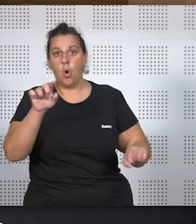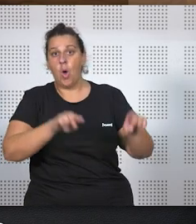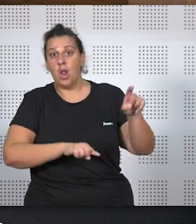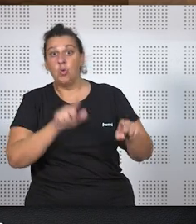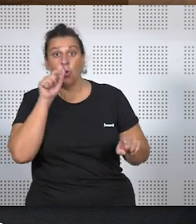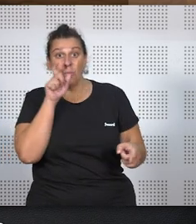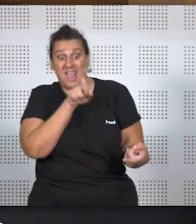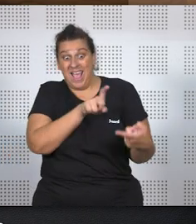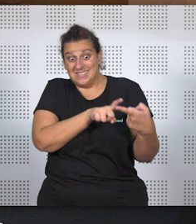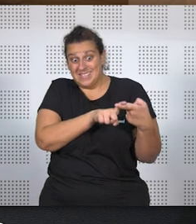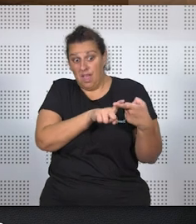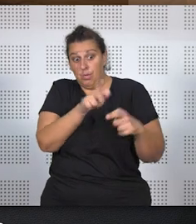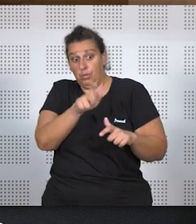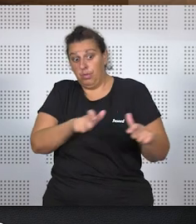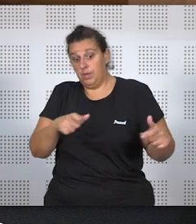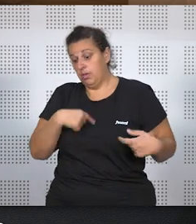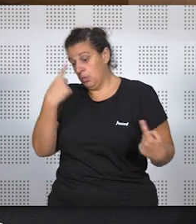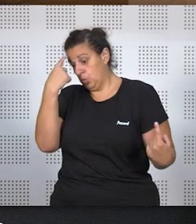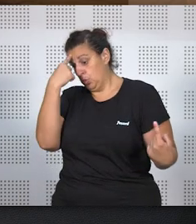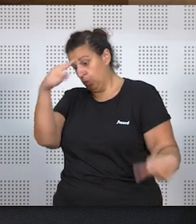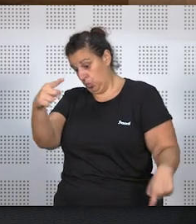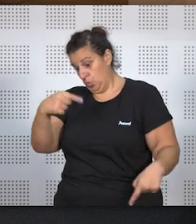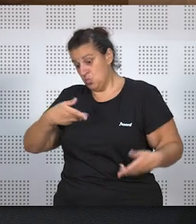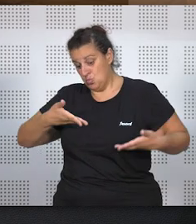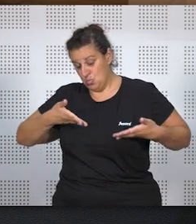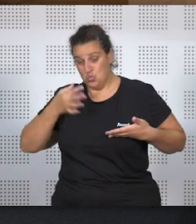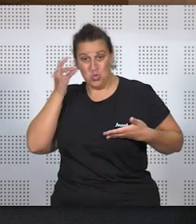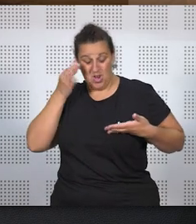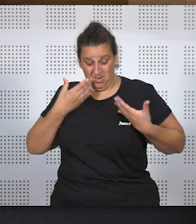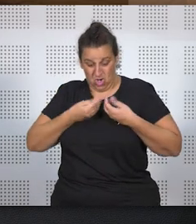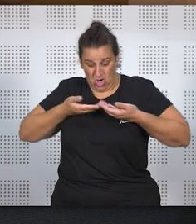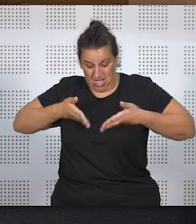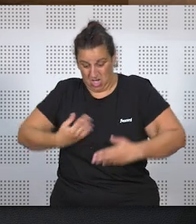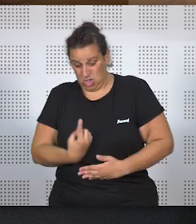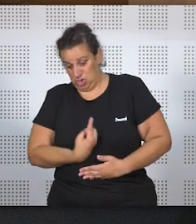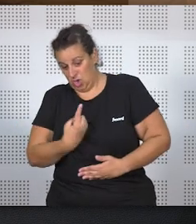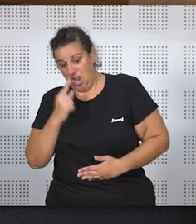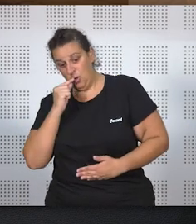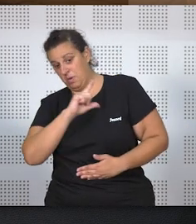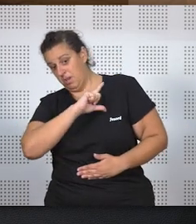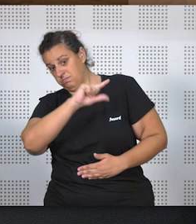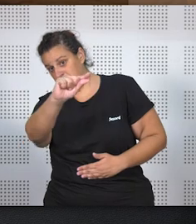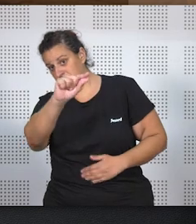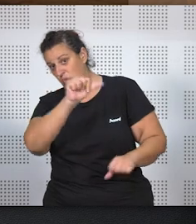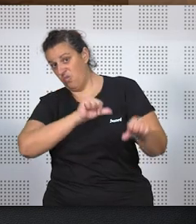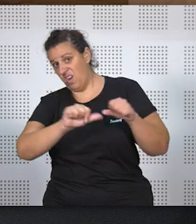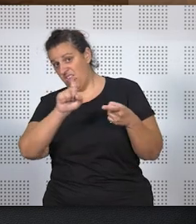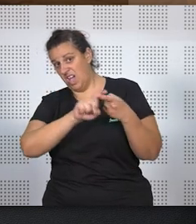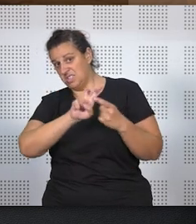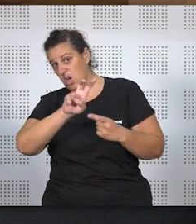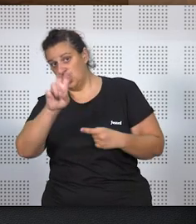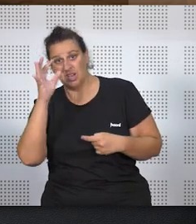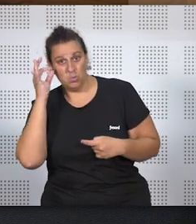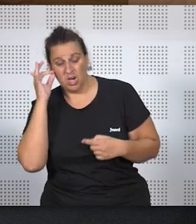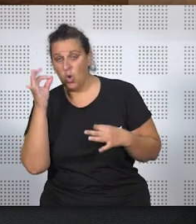lo civil, dicen, ahí te quedas, y la mujer se queda con sus niños, y el marido se vuelve a casarse con